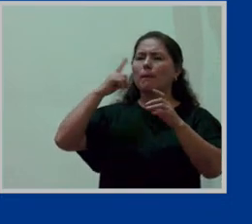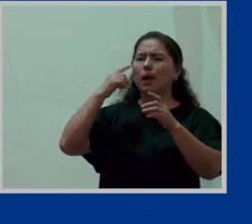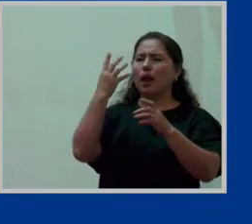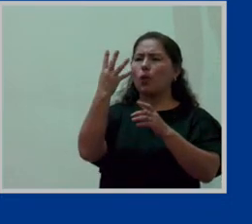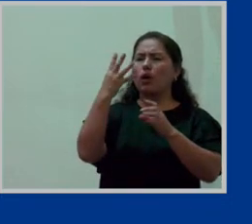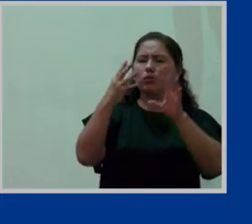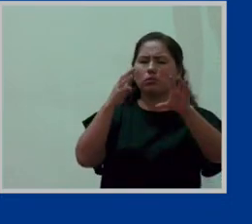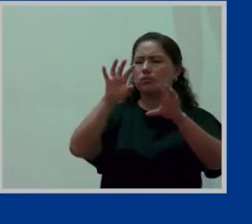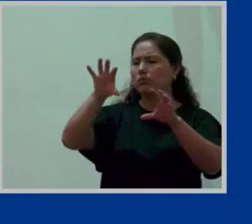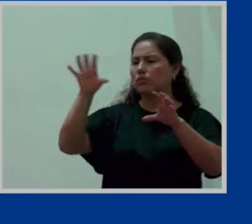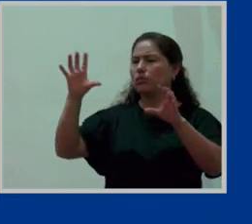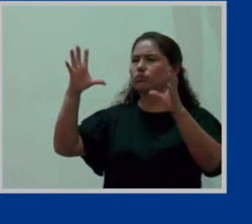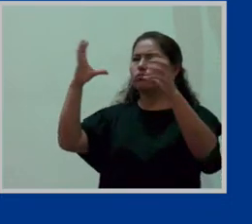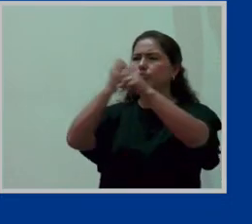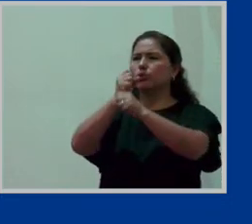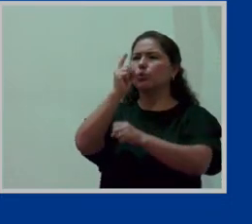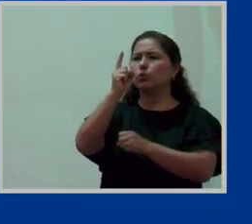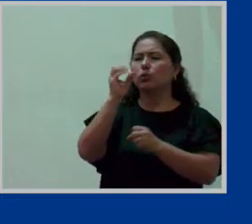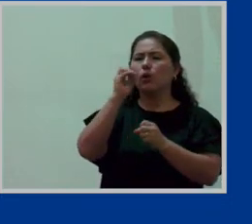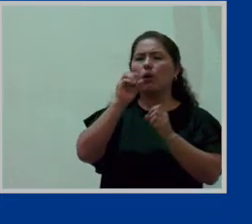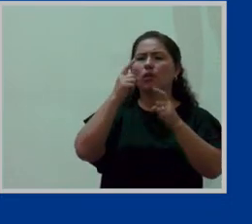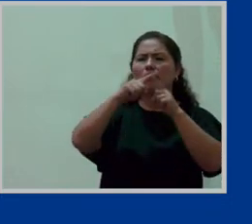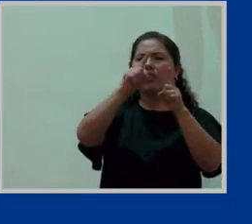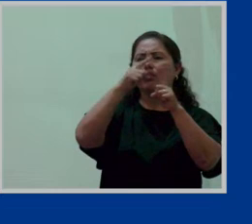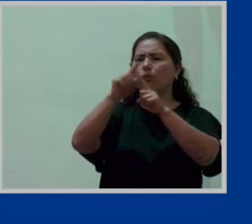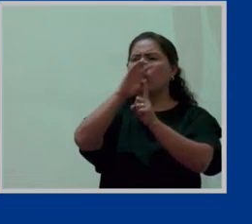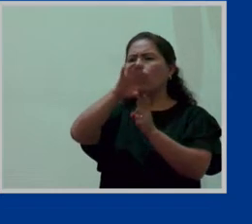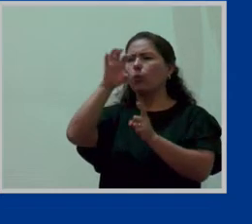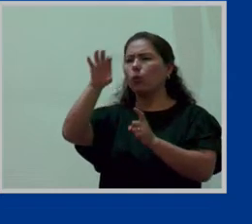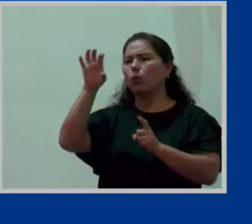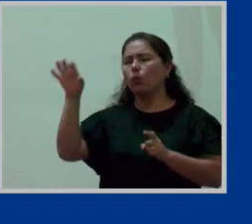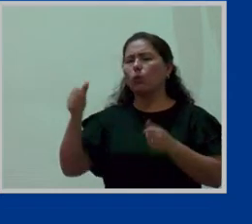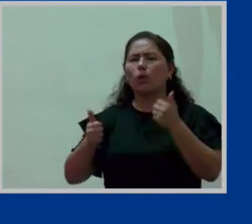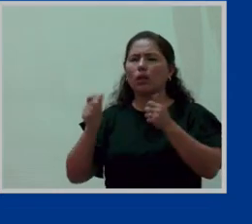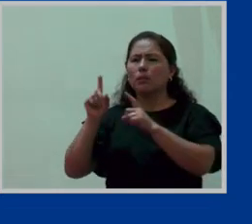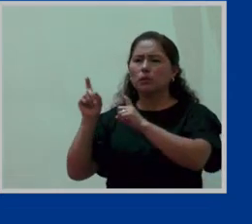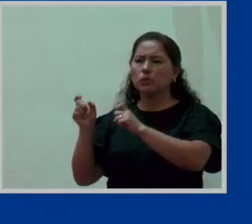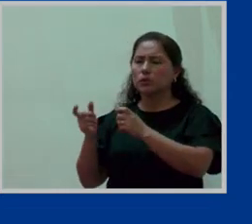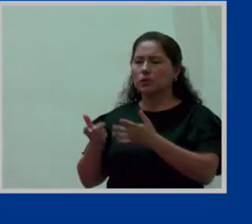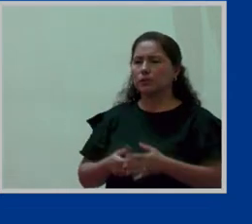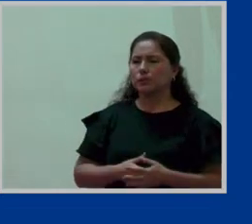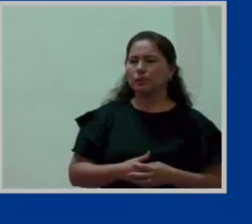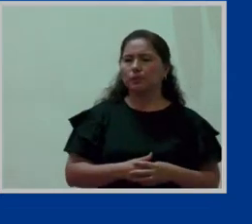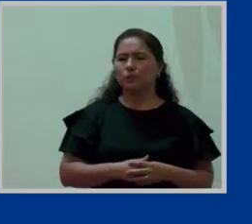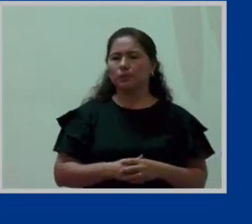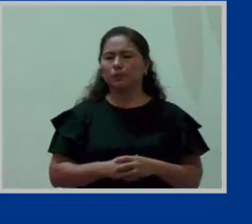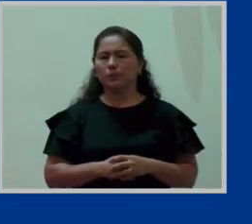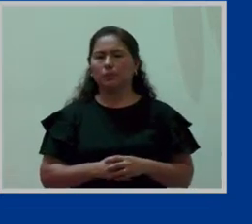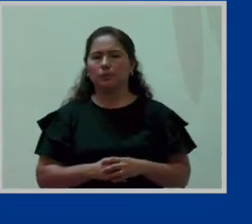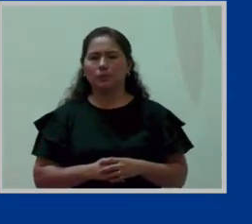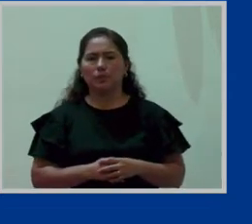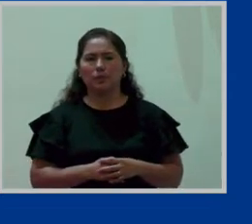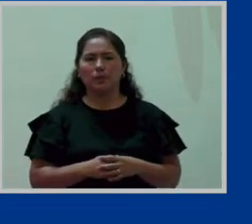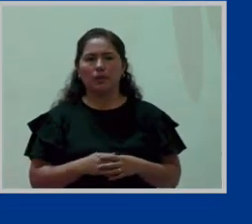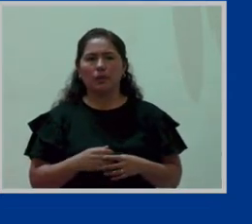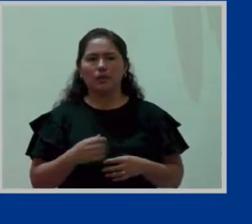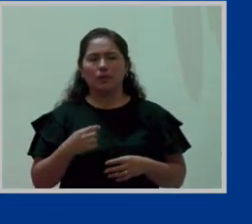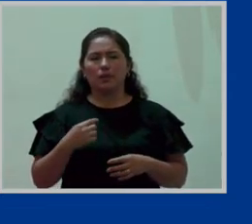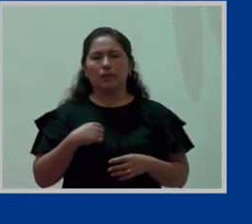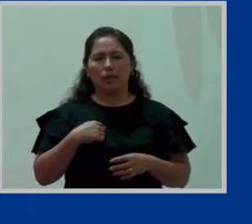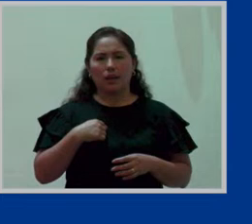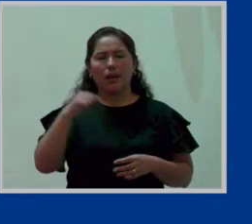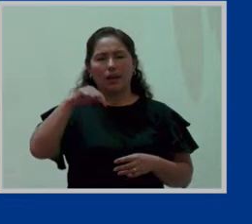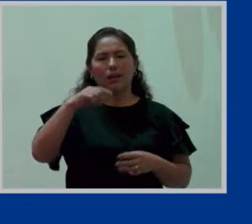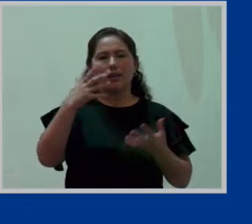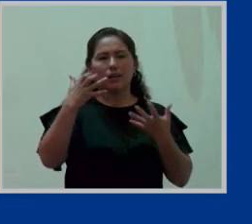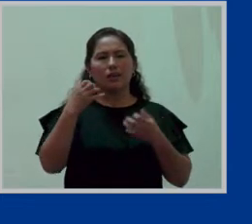muy buena pregunta y le agradezco acá este sobre todo queremos reflexionar